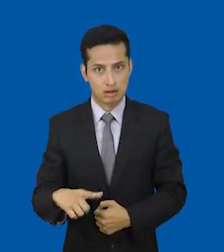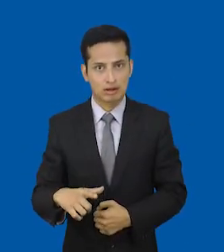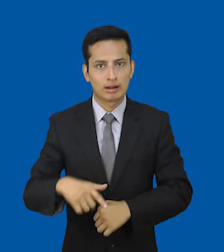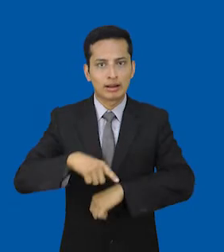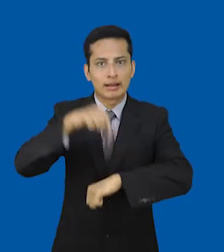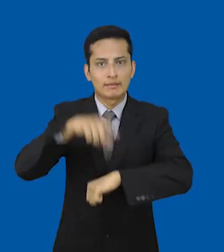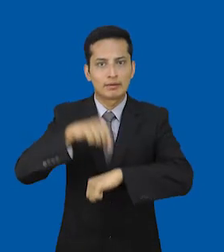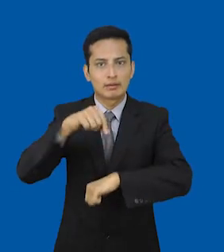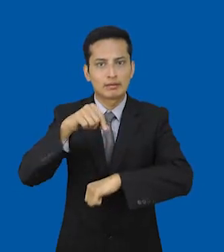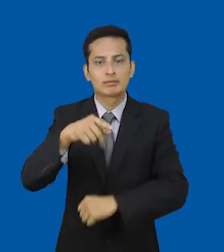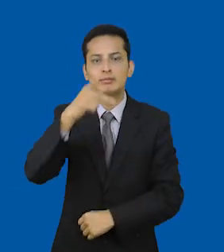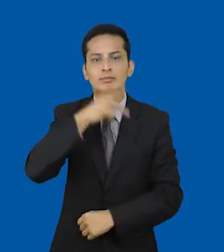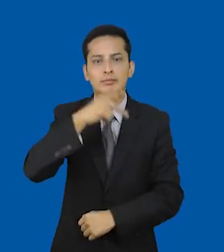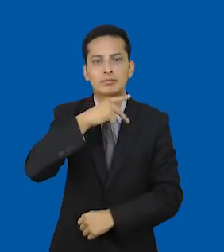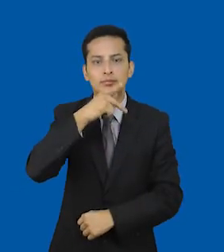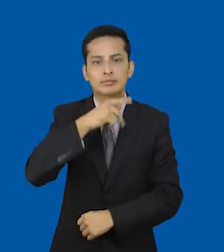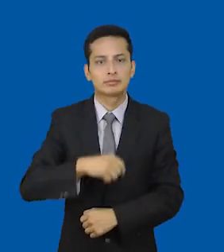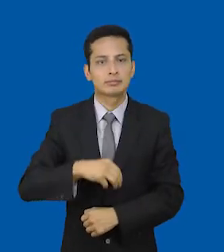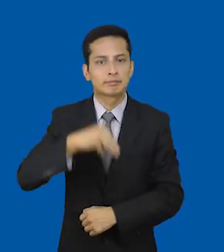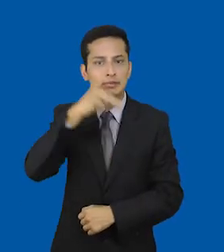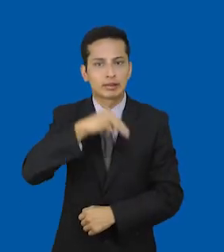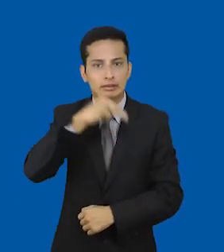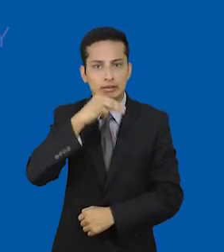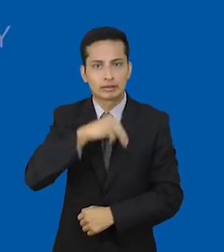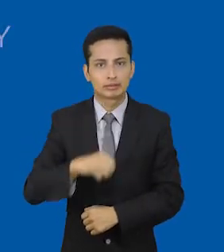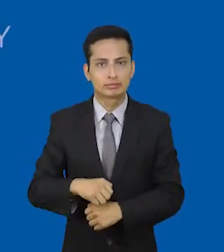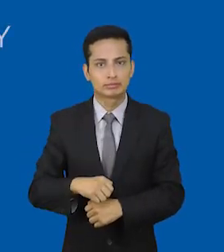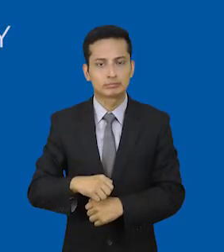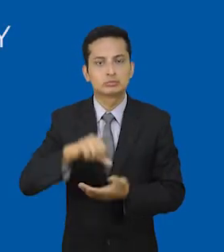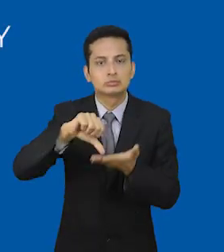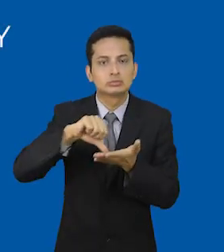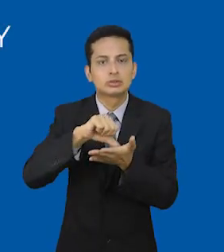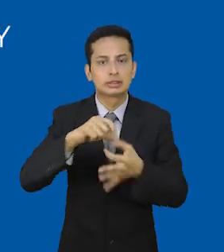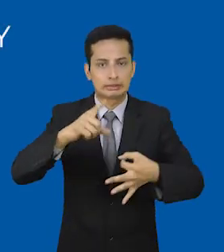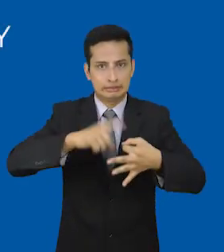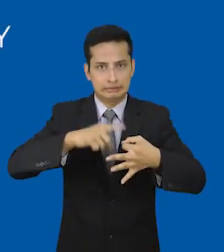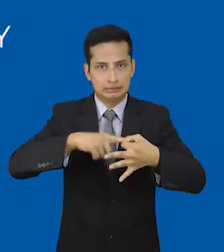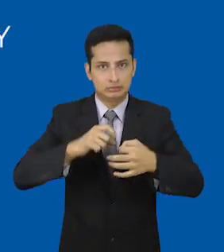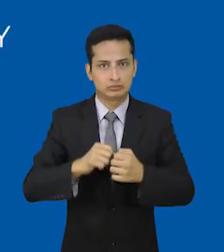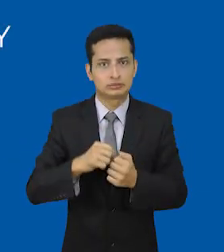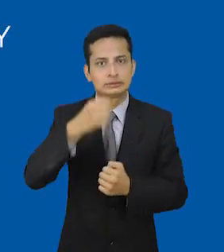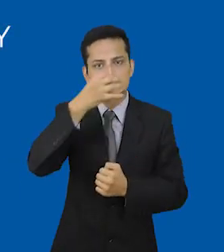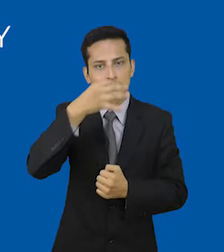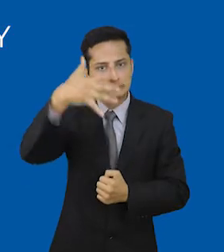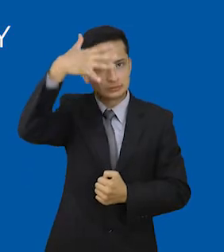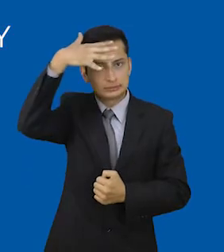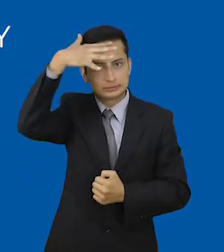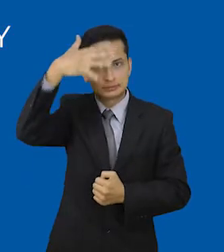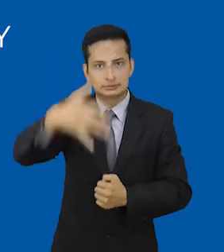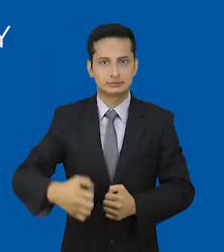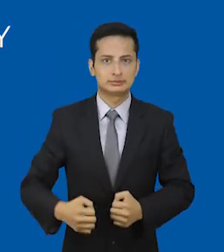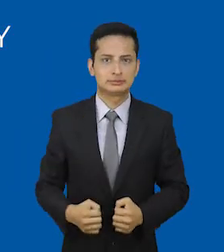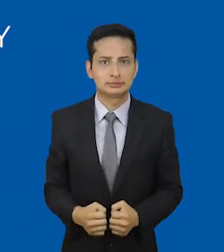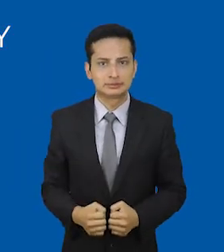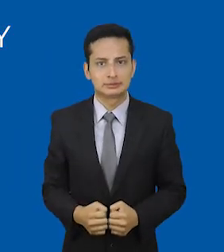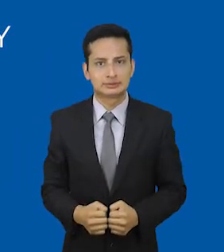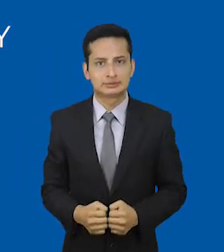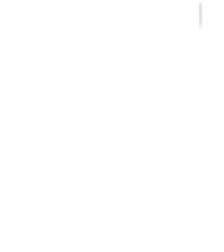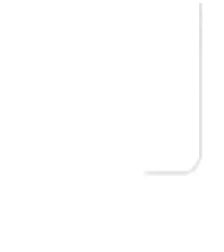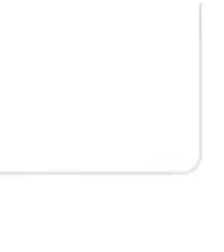Loja, Quevedo, Porto Viejo, Manta, Distrito Metropolitano de Quito y Santo Domingo.